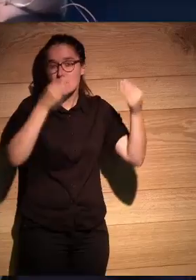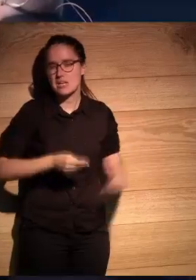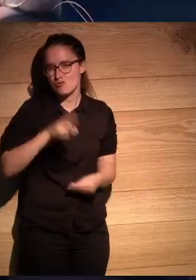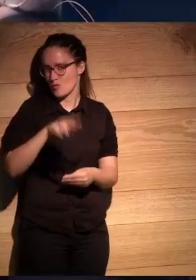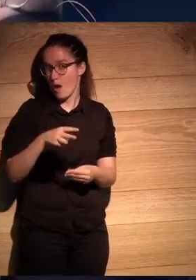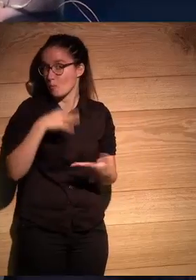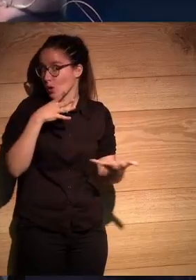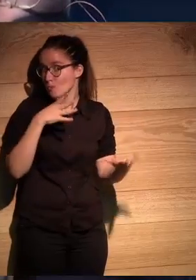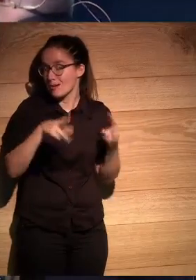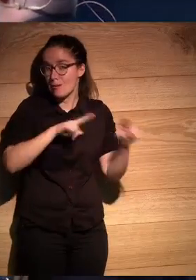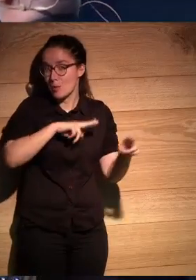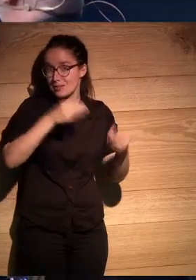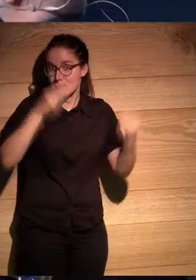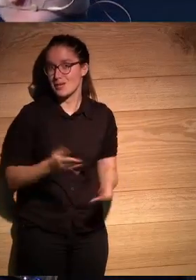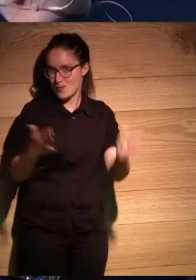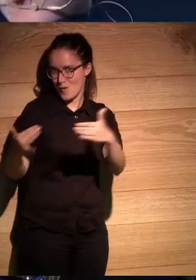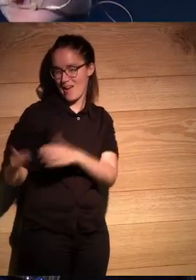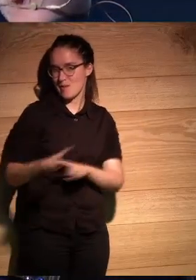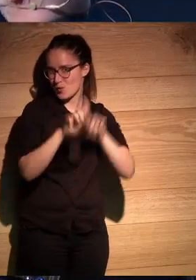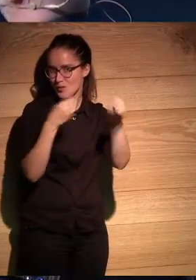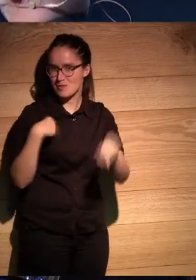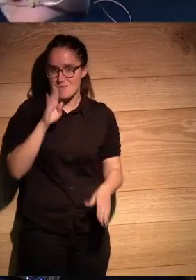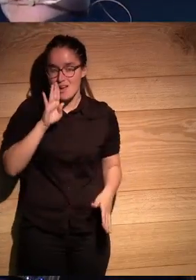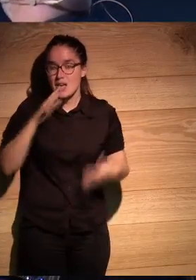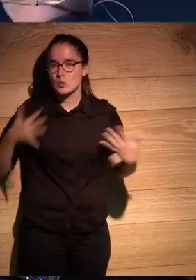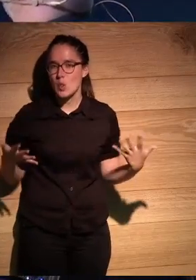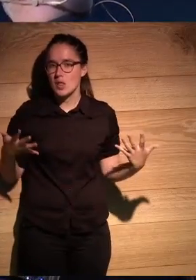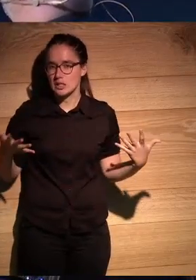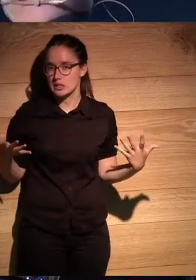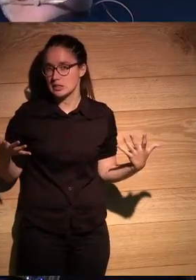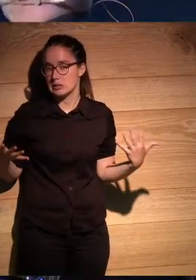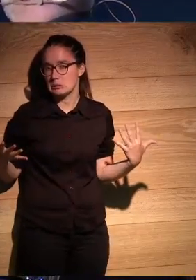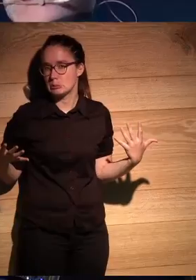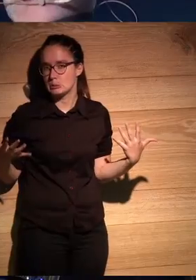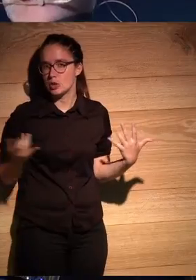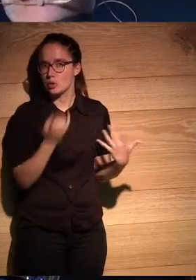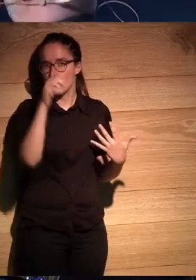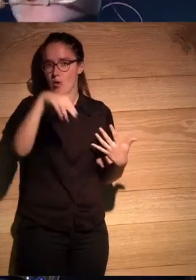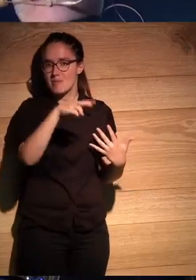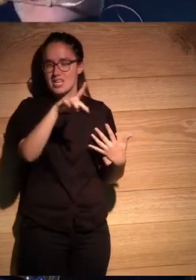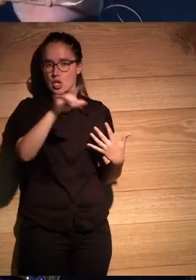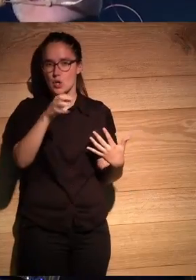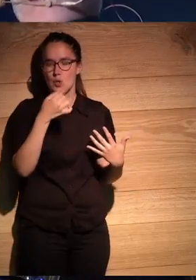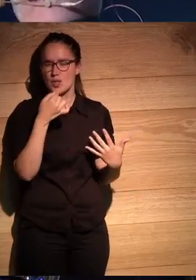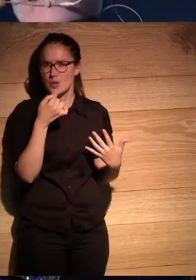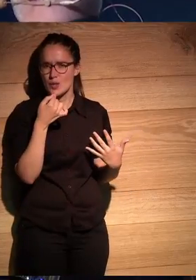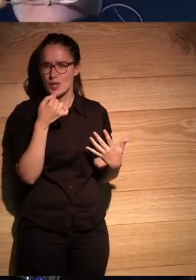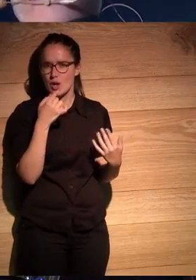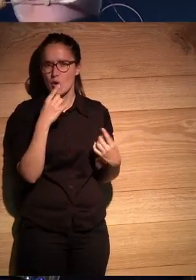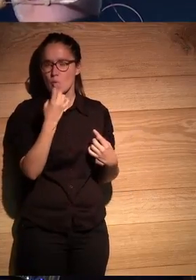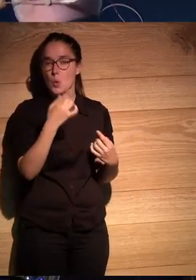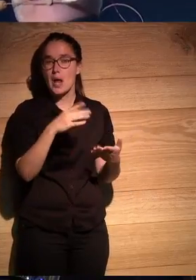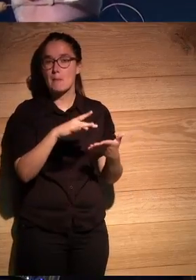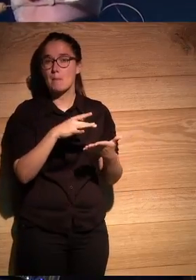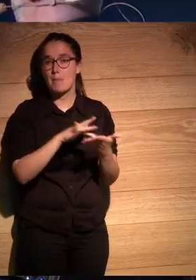porque no hay manera de responder bien a esa pregunta ¿no? entonces era pues desde Juan Villoro que respondía una la página